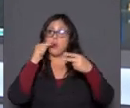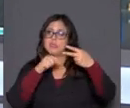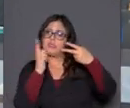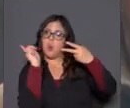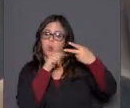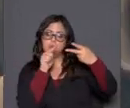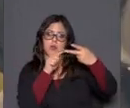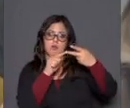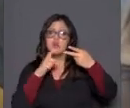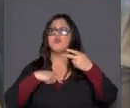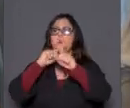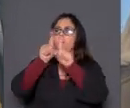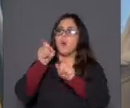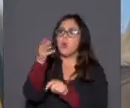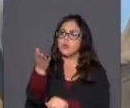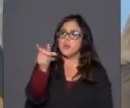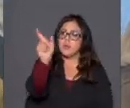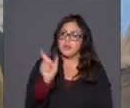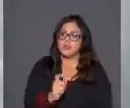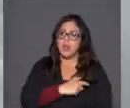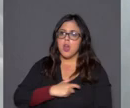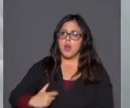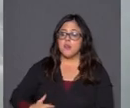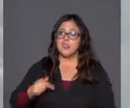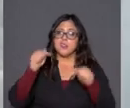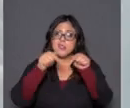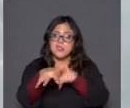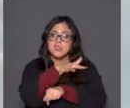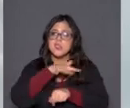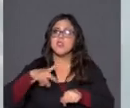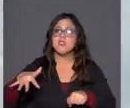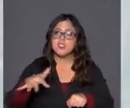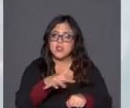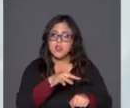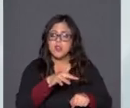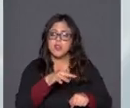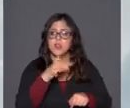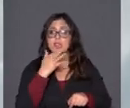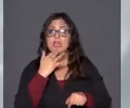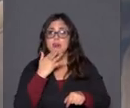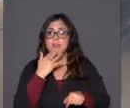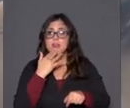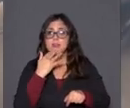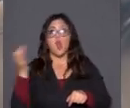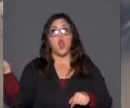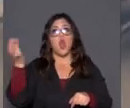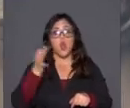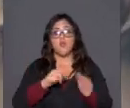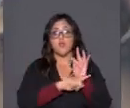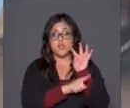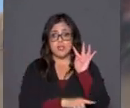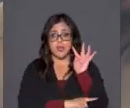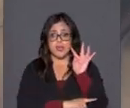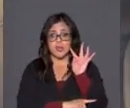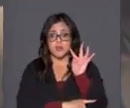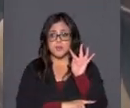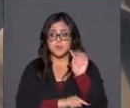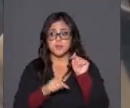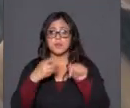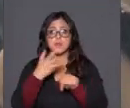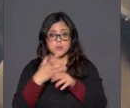gobernador, si estos son hechos y de acuerdo a lo que ha adelantado la Fiscalía, hay autoría,